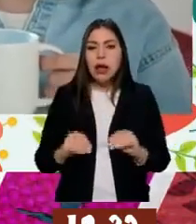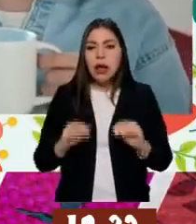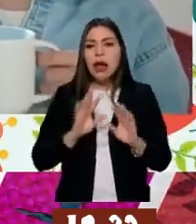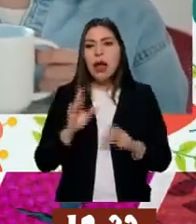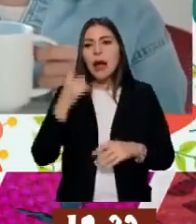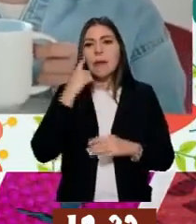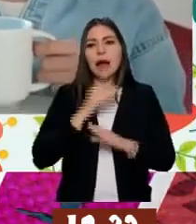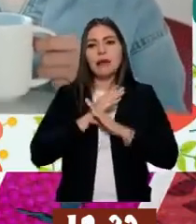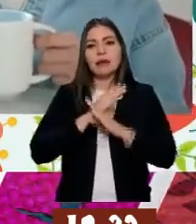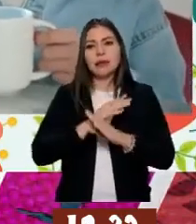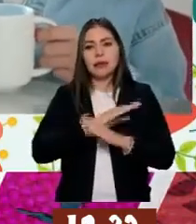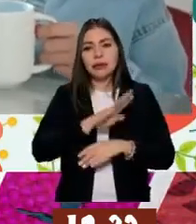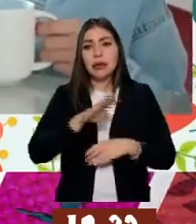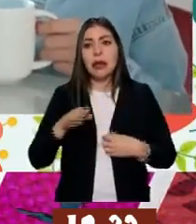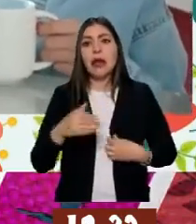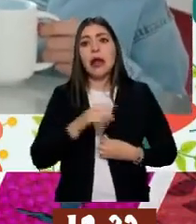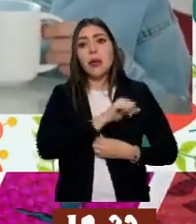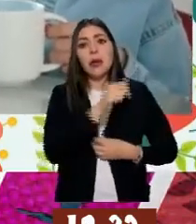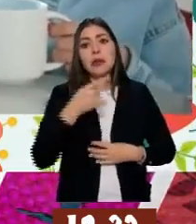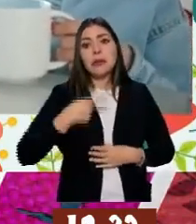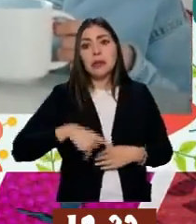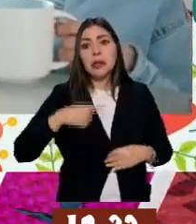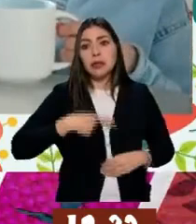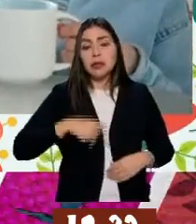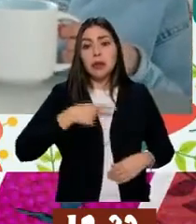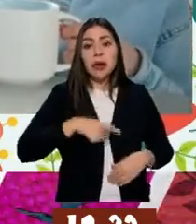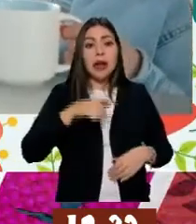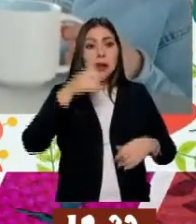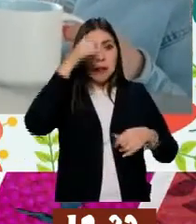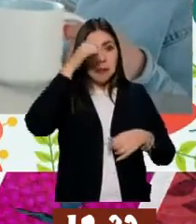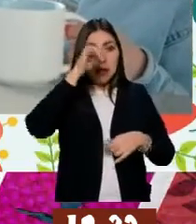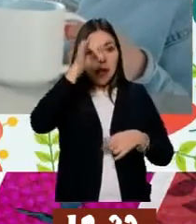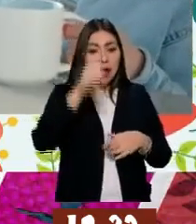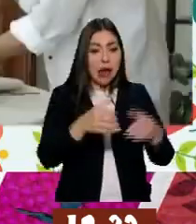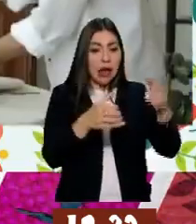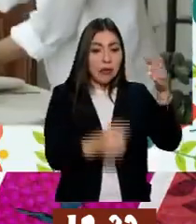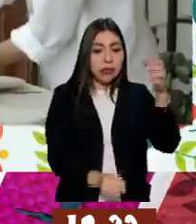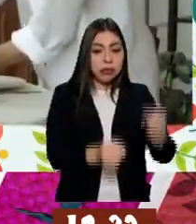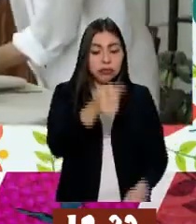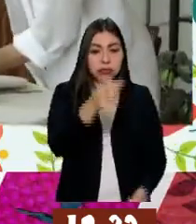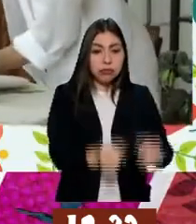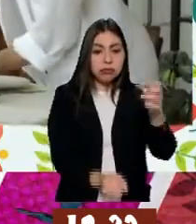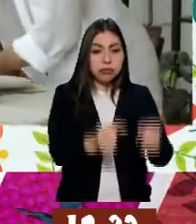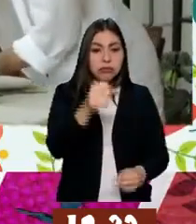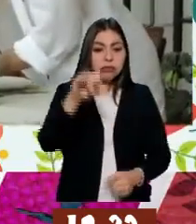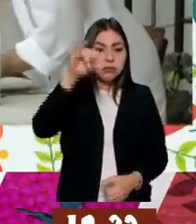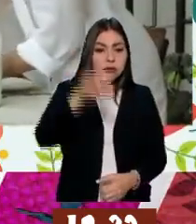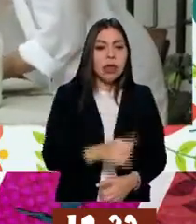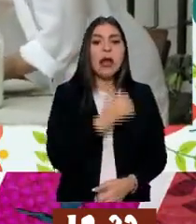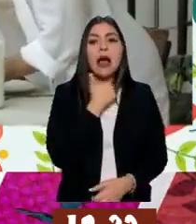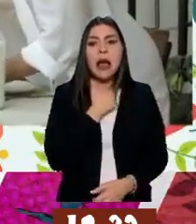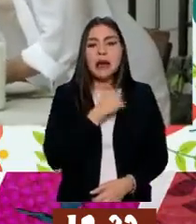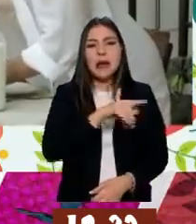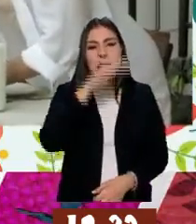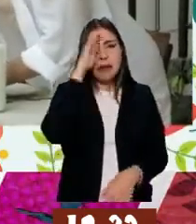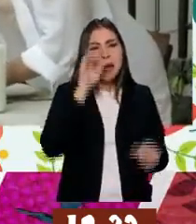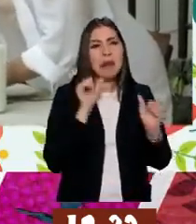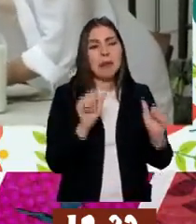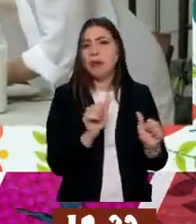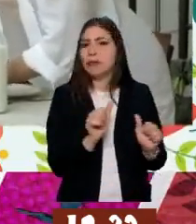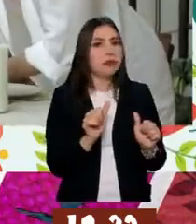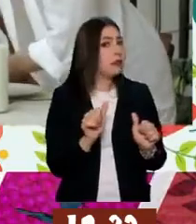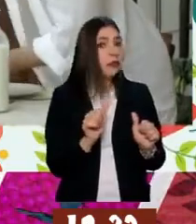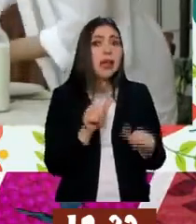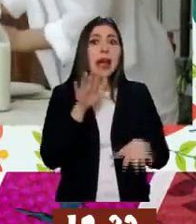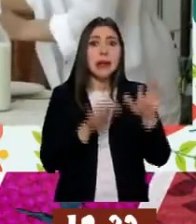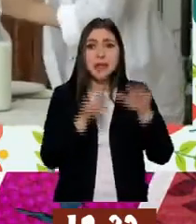chocolate o a veces le ponen alcohol. Sí. Que piensan que es seguro, pero no. Tienen algunas bacterias como pueden ser salmonella, éxito...